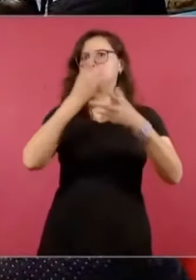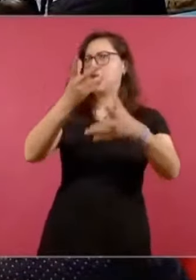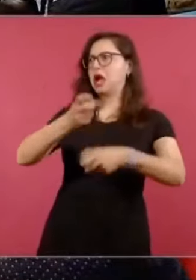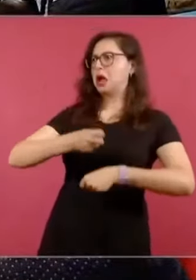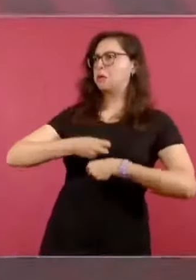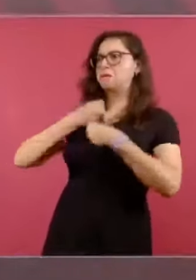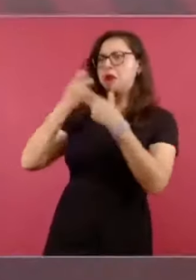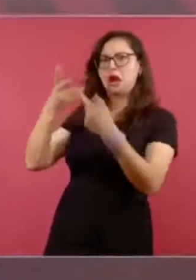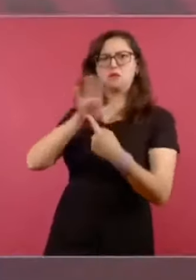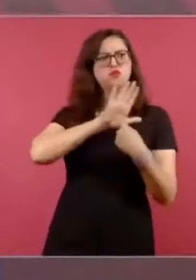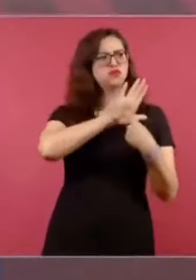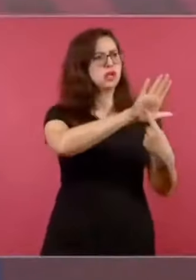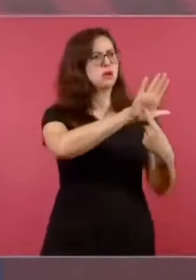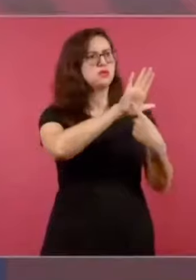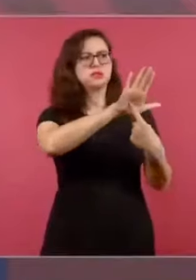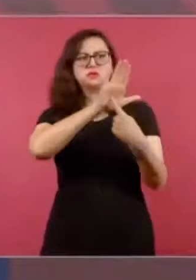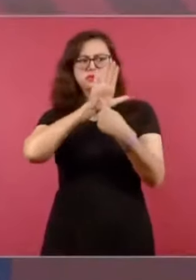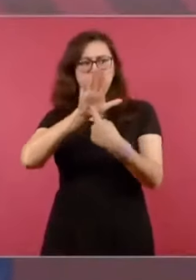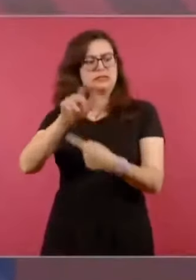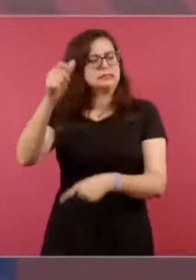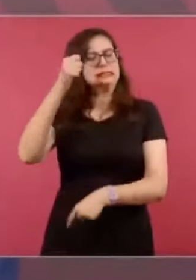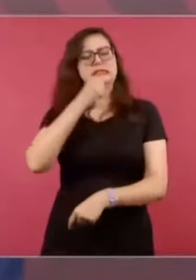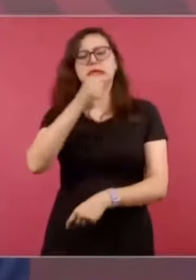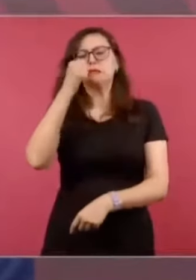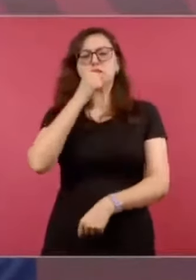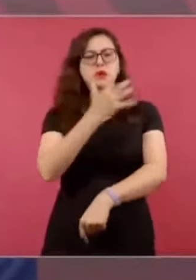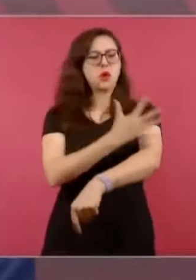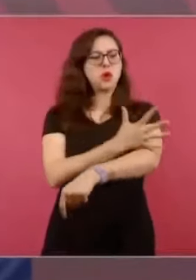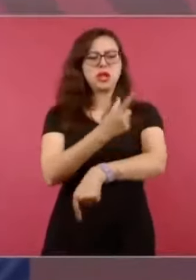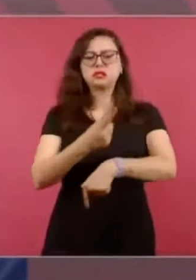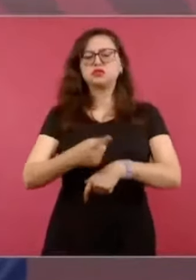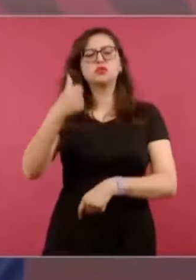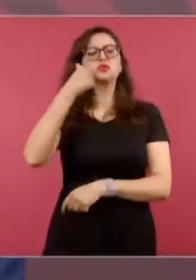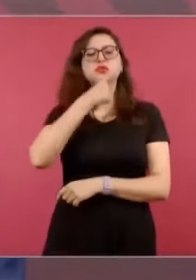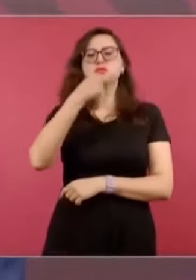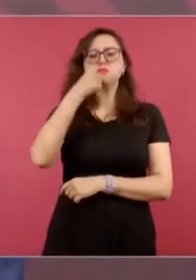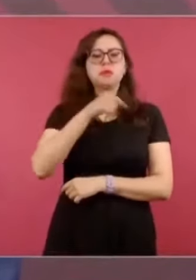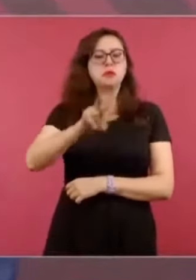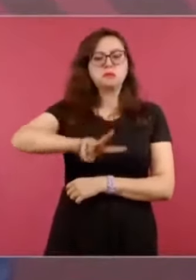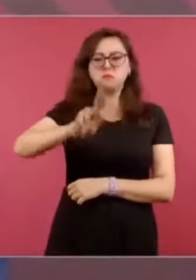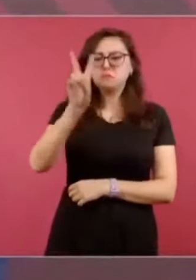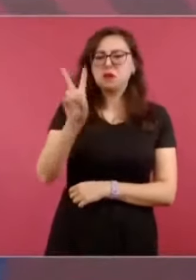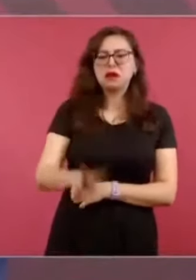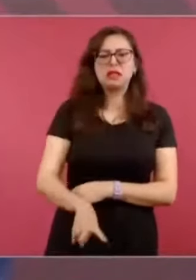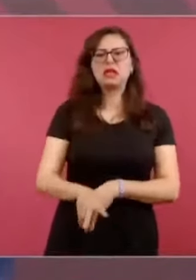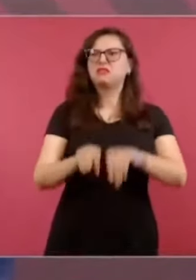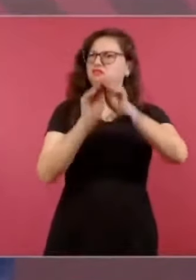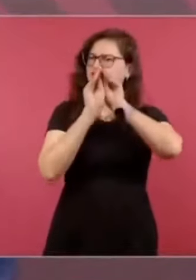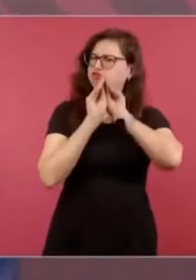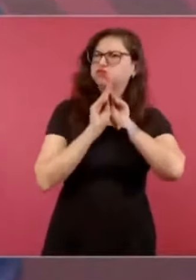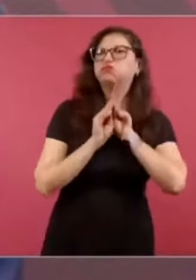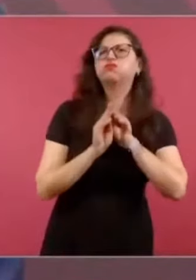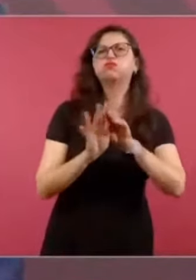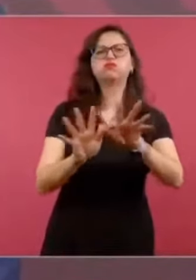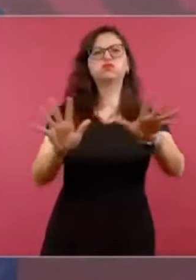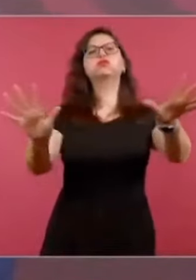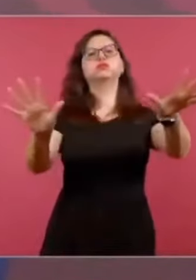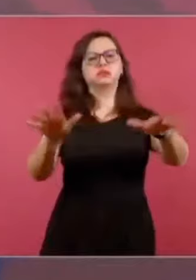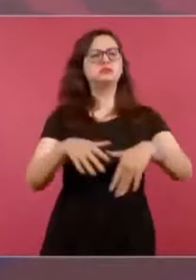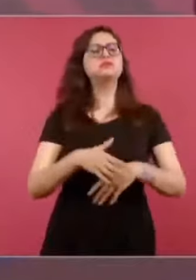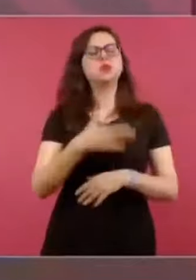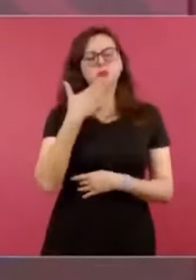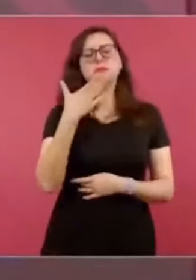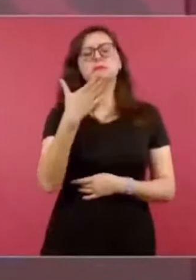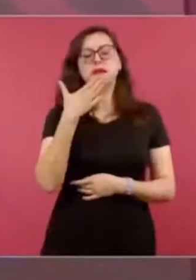la verdad siempre se abra paso y llegue hasta el último rincón del país.